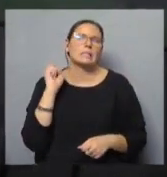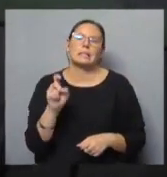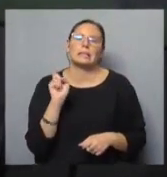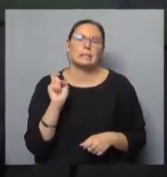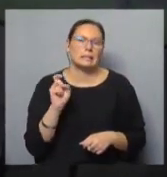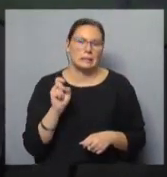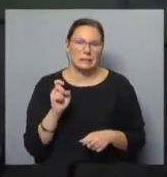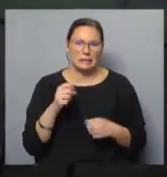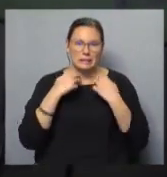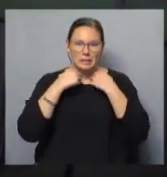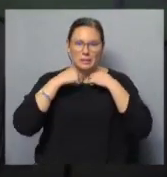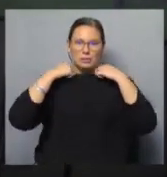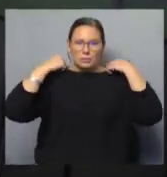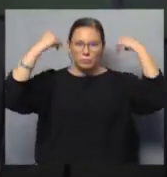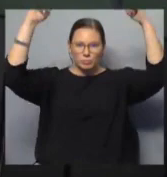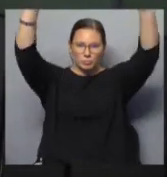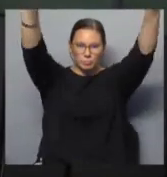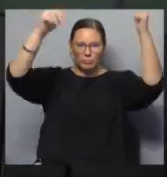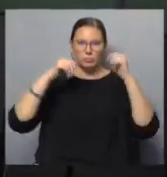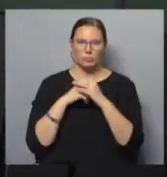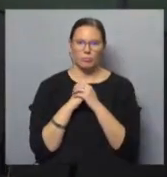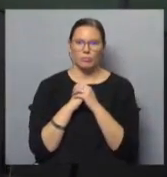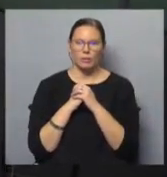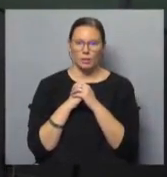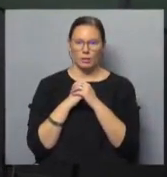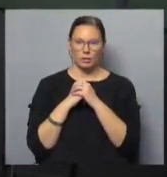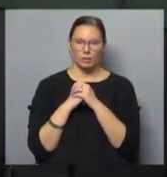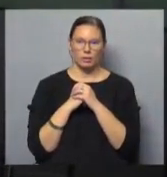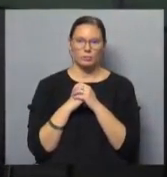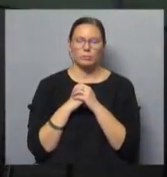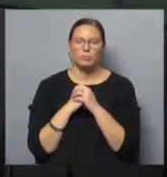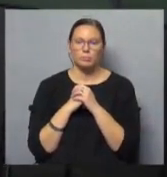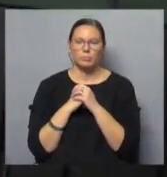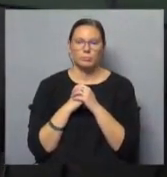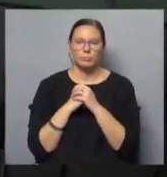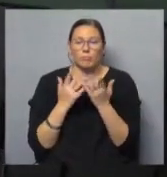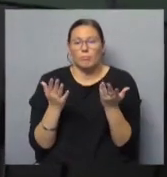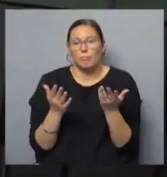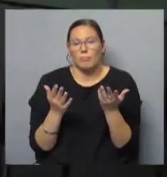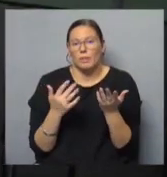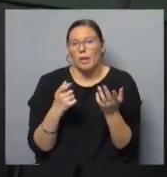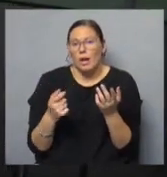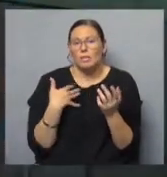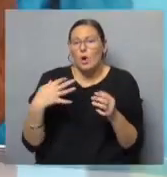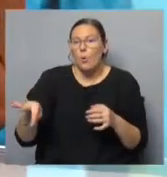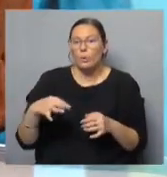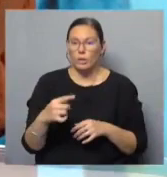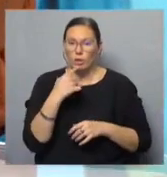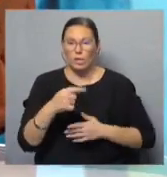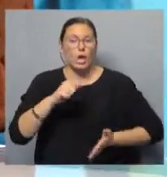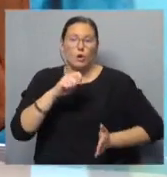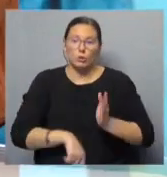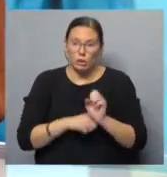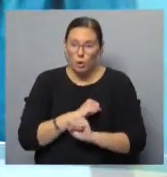sabe? A todos los índices. un fanático de a veces. aplausos. Bueno, bueno, es un toque. Es lo único que dije en el contrato.